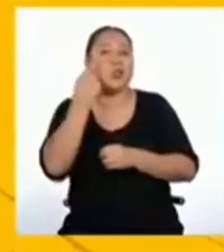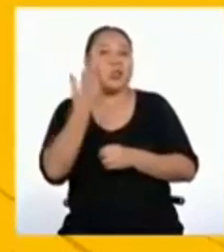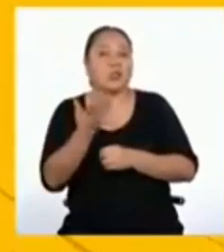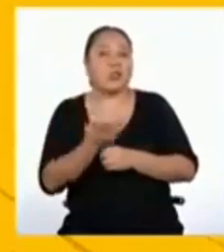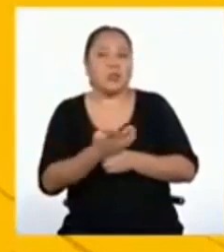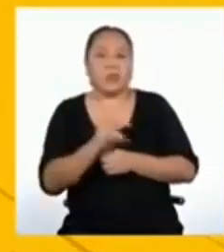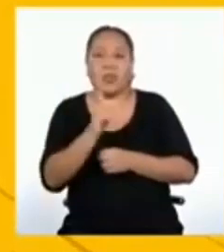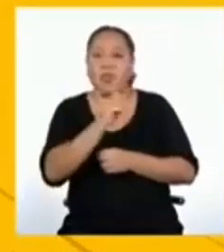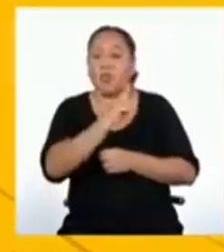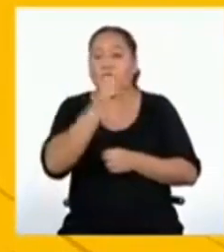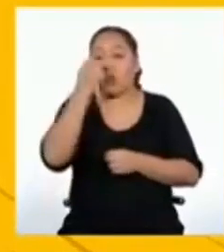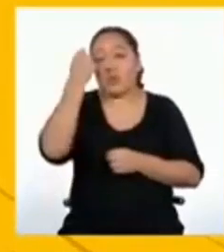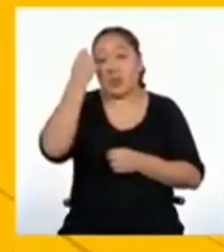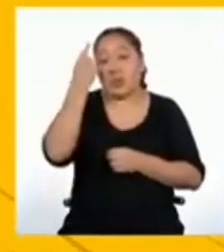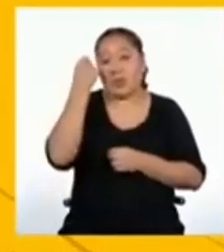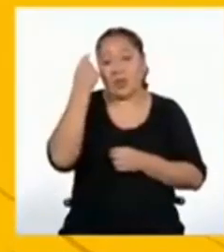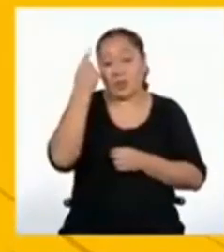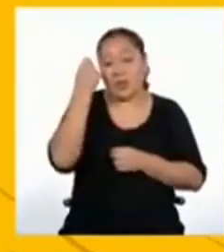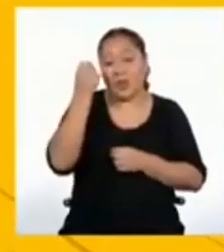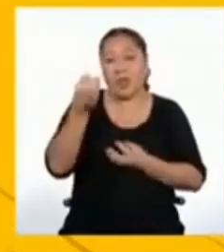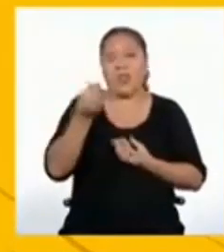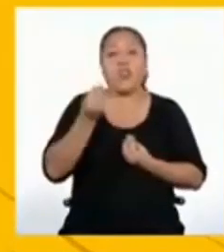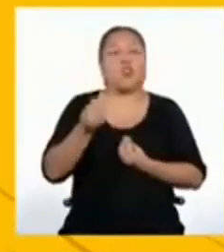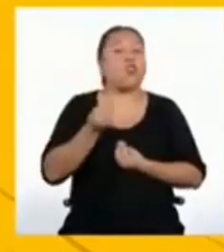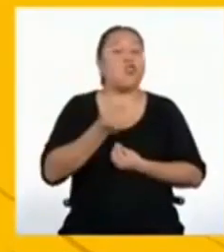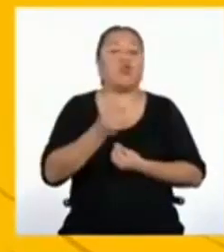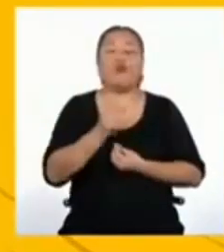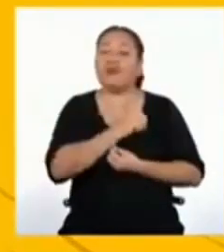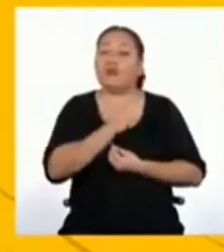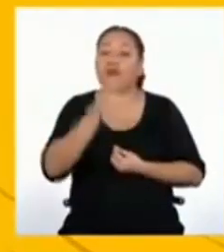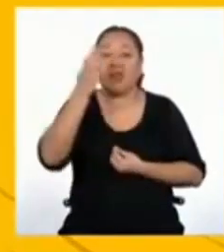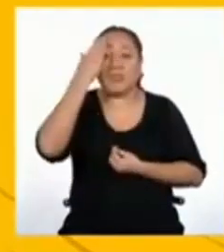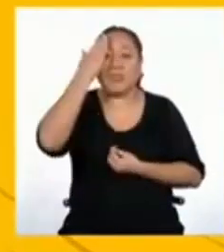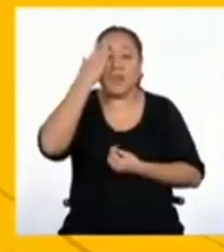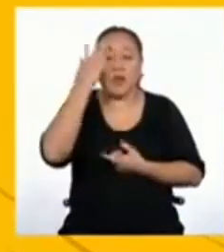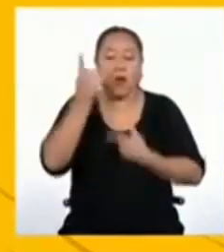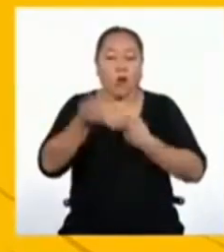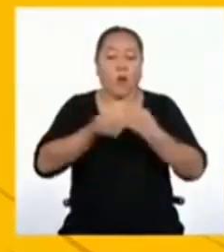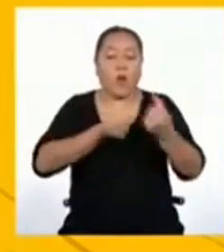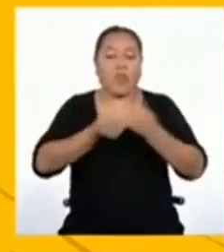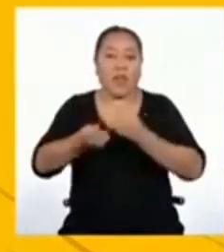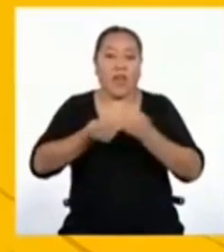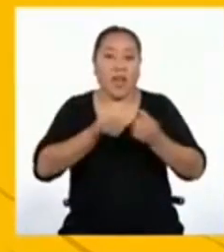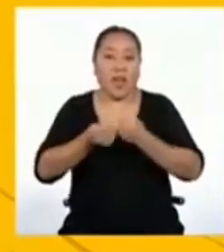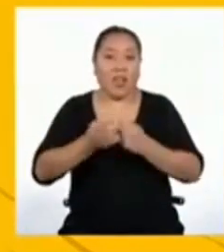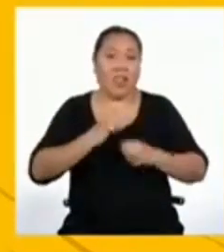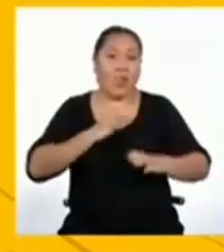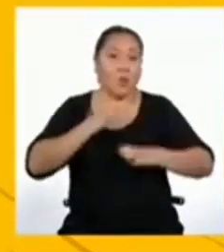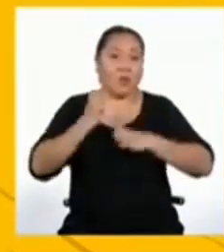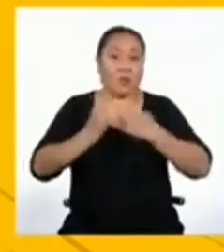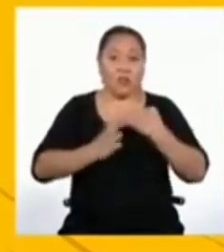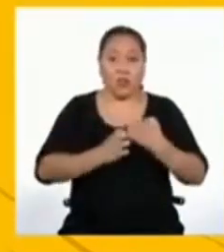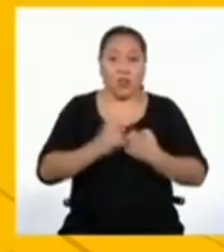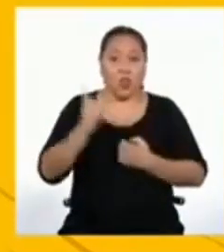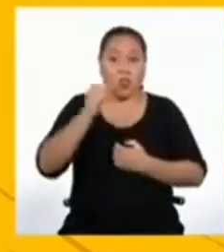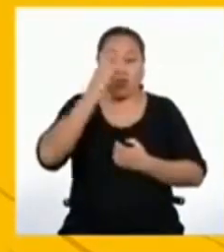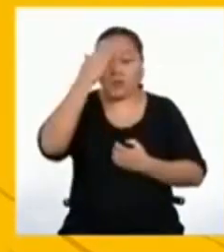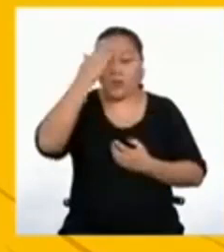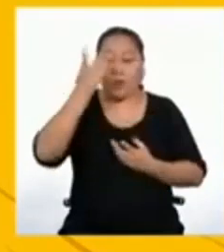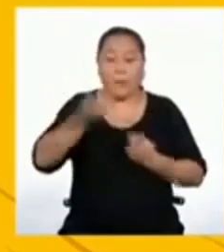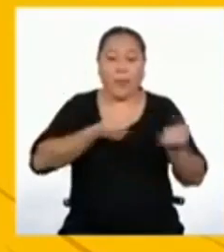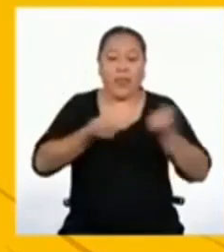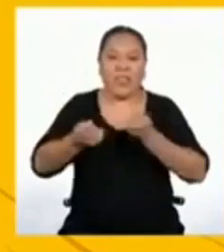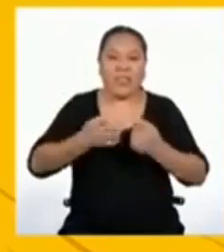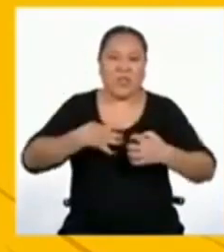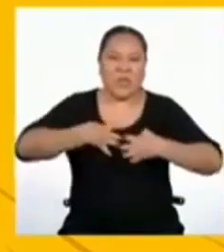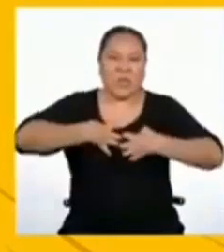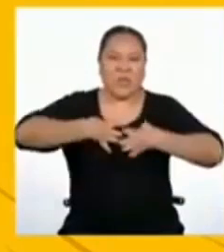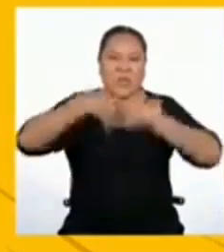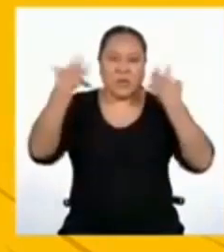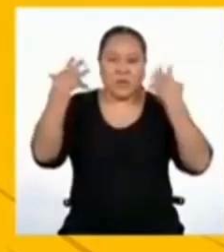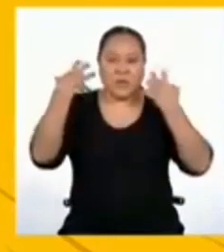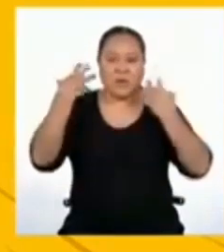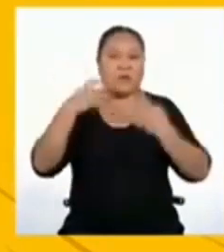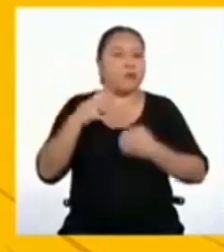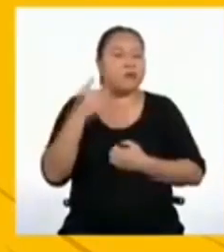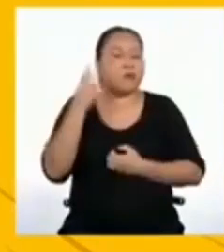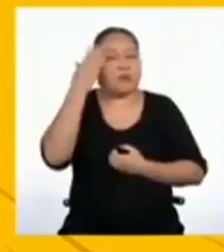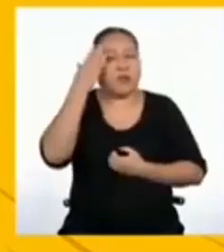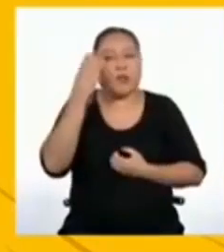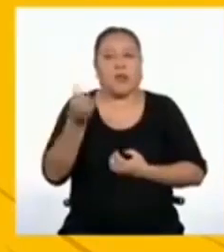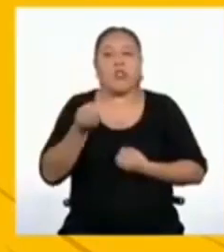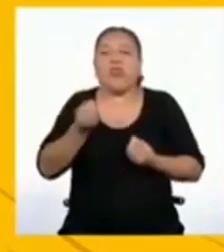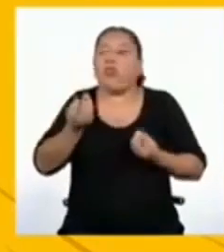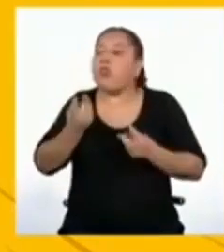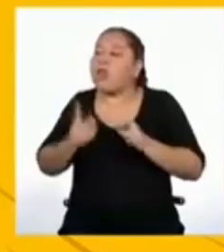no comprender ni saber manejar emociones, como la ira. No saber de dónde viene y qué